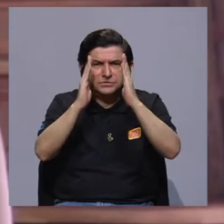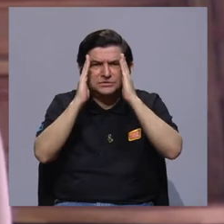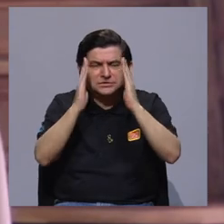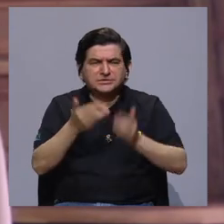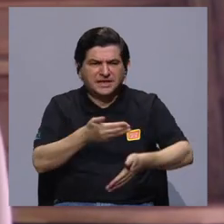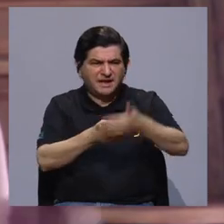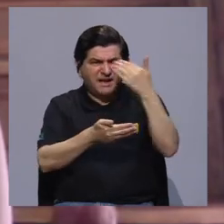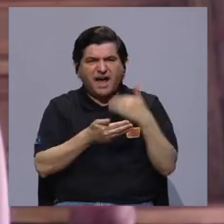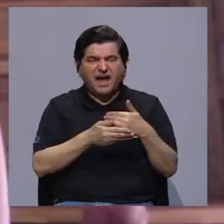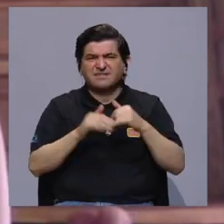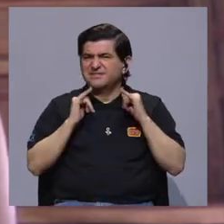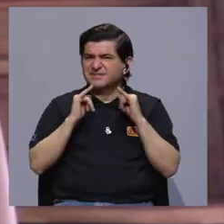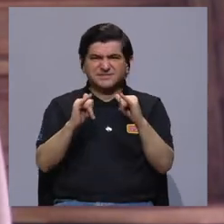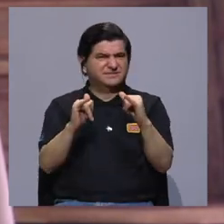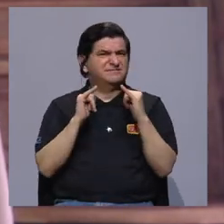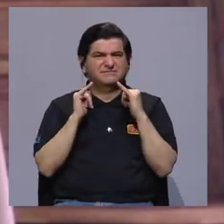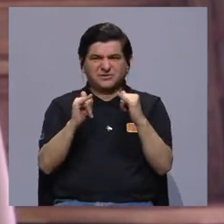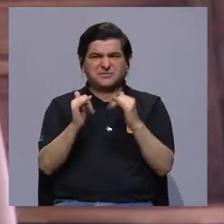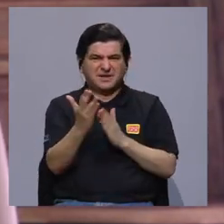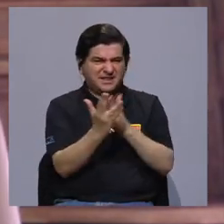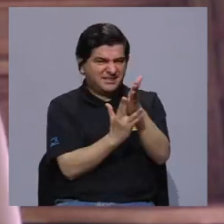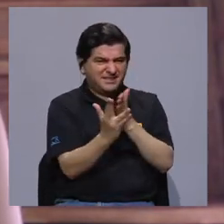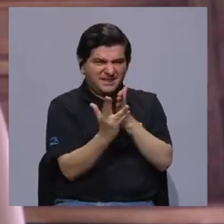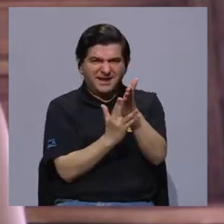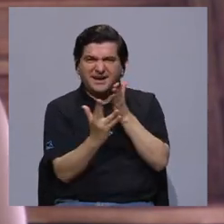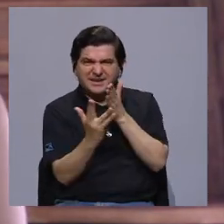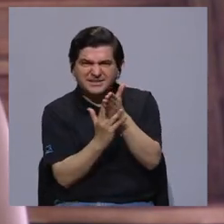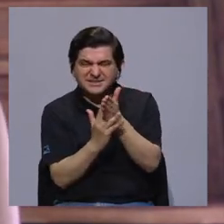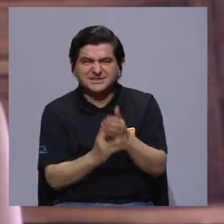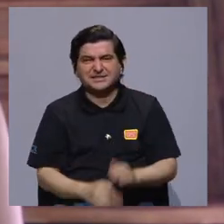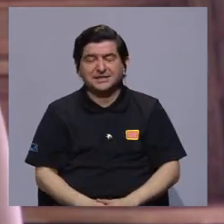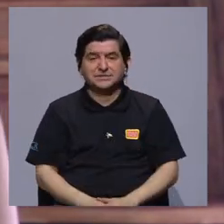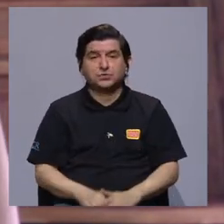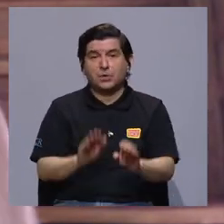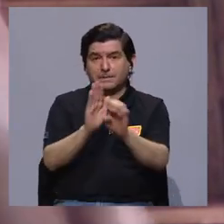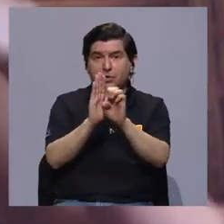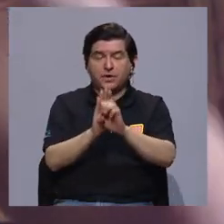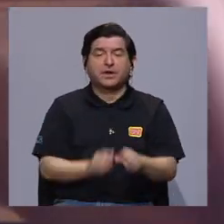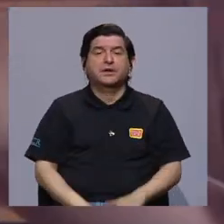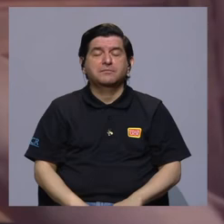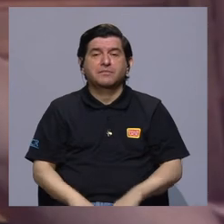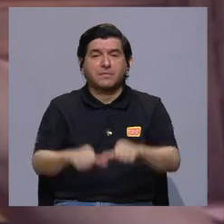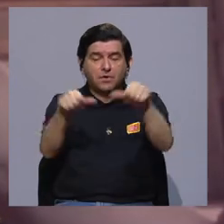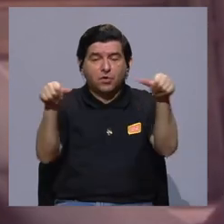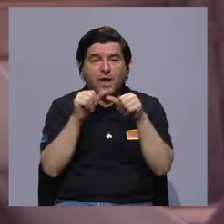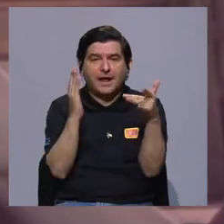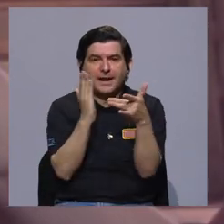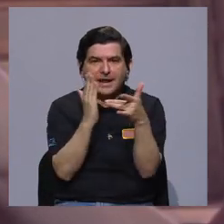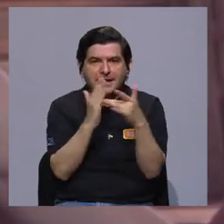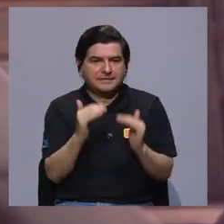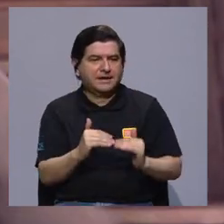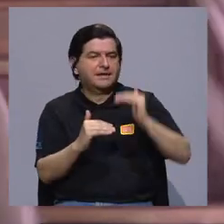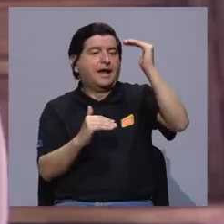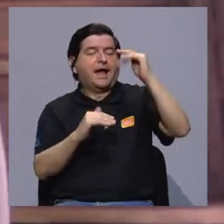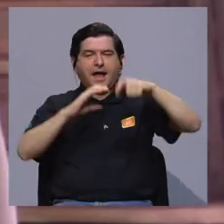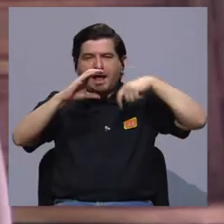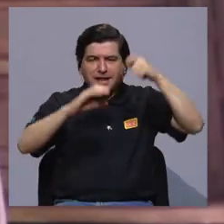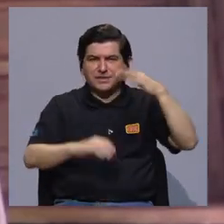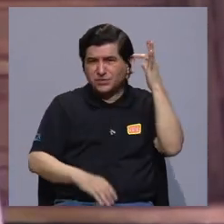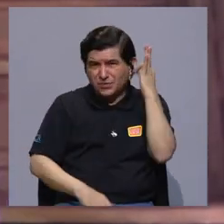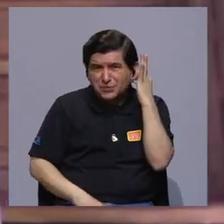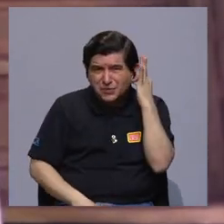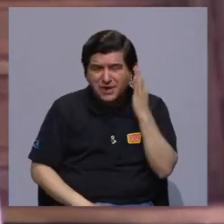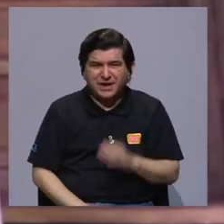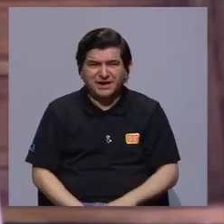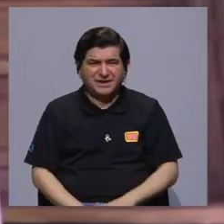ruido porque antes, de verdad, la desigualdad en el acceso a puestos, digamos, técnicos altos